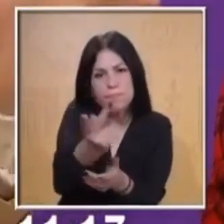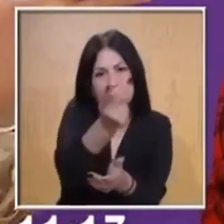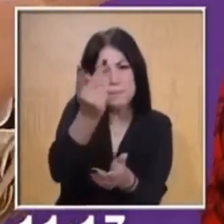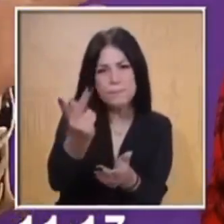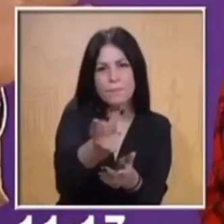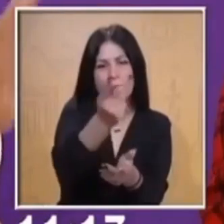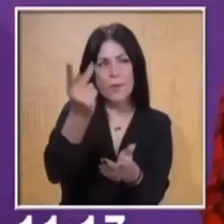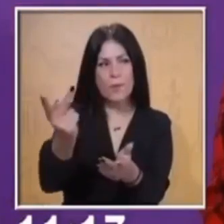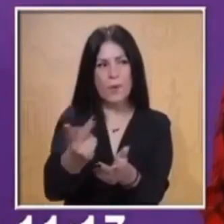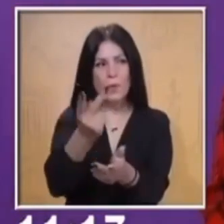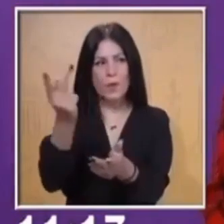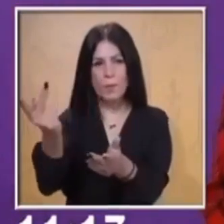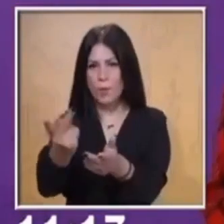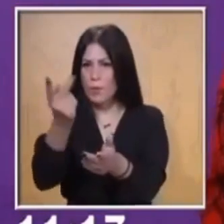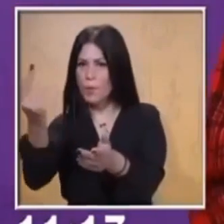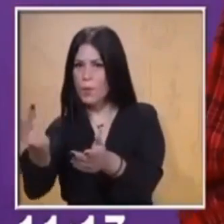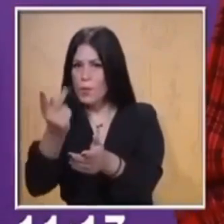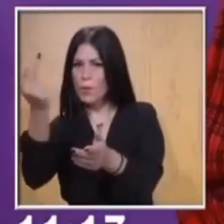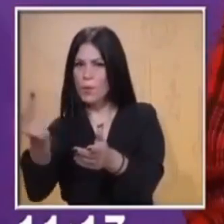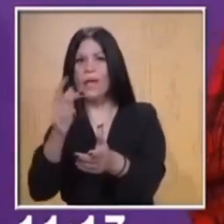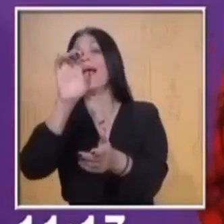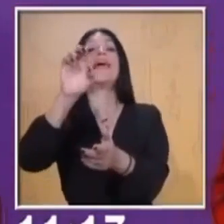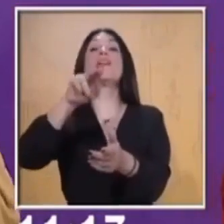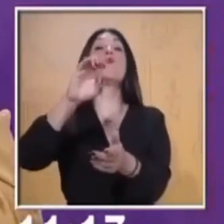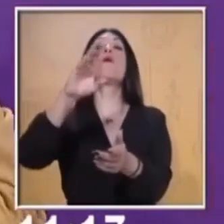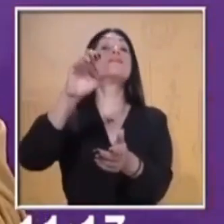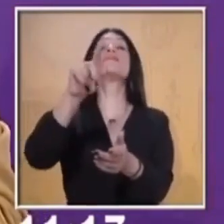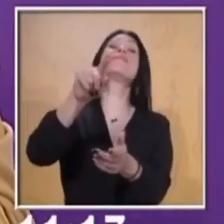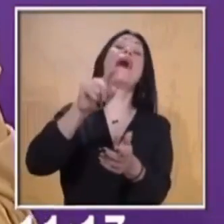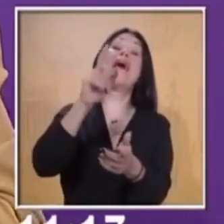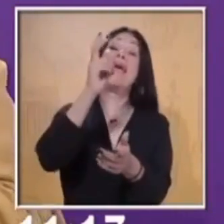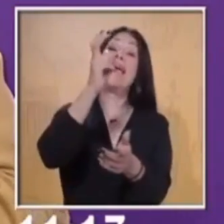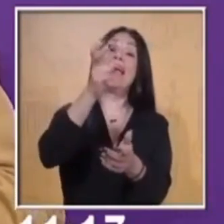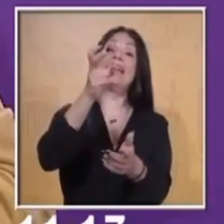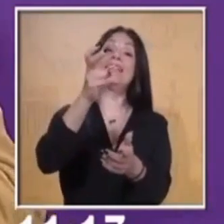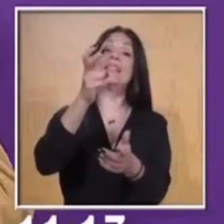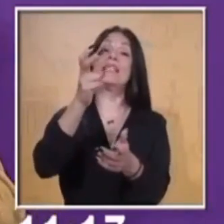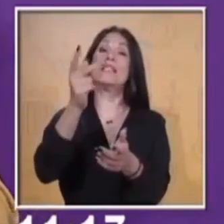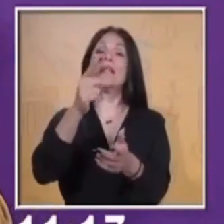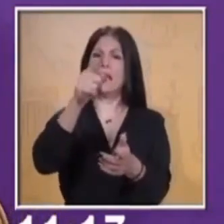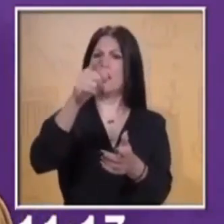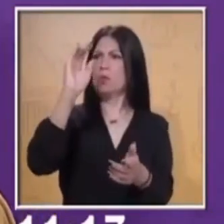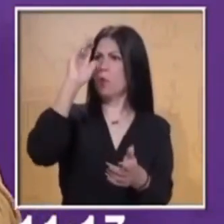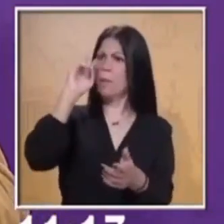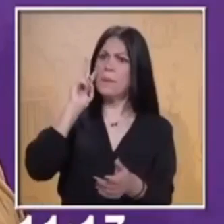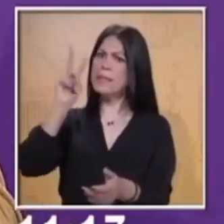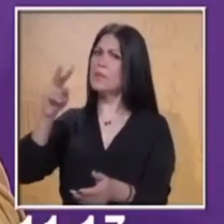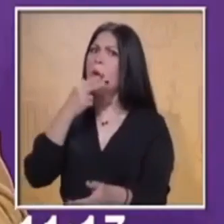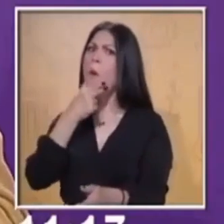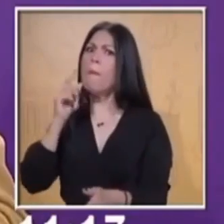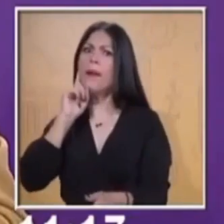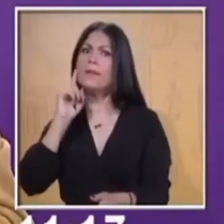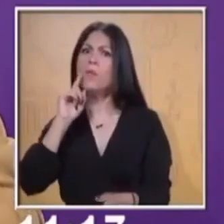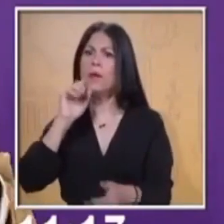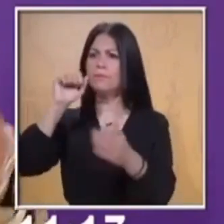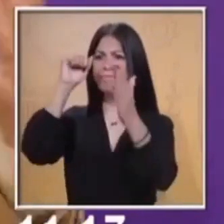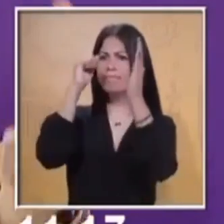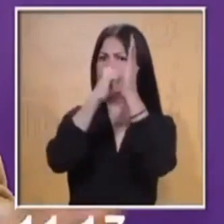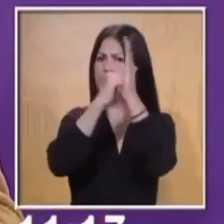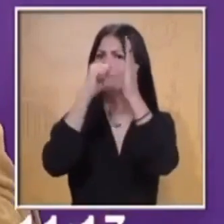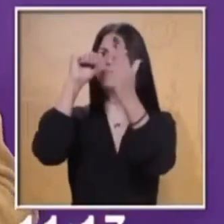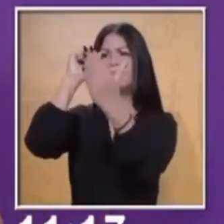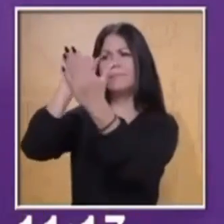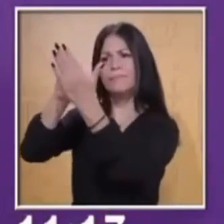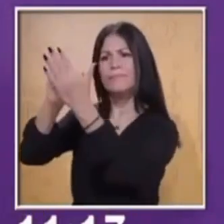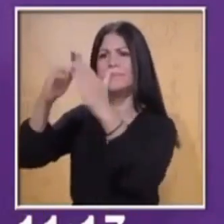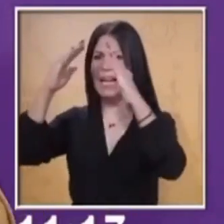encuesta. Es una encuesta que se determina por varias preguntas y al final se hace un reporte donde determina cómo vivimos